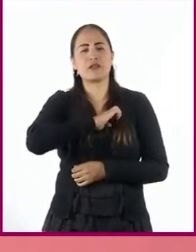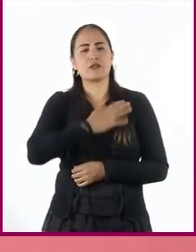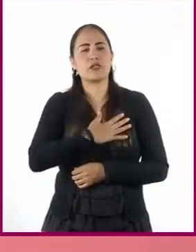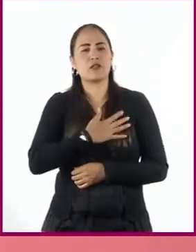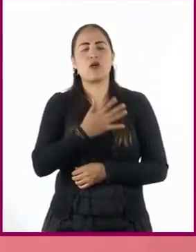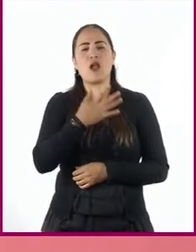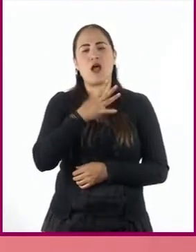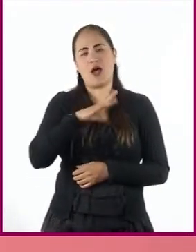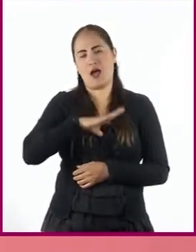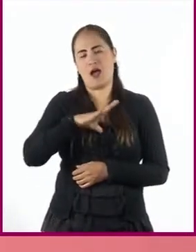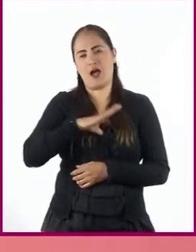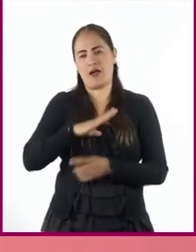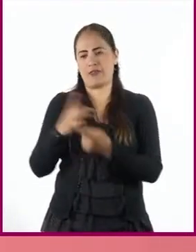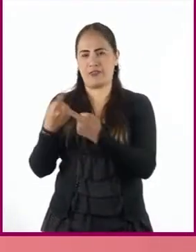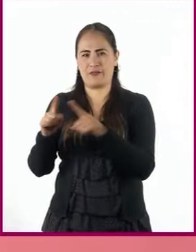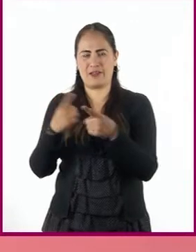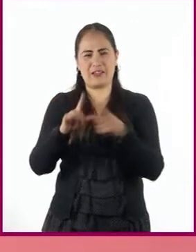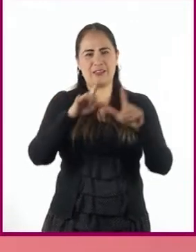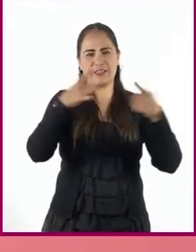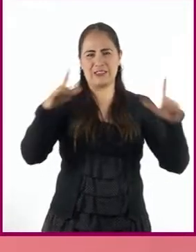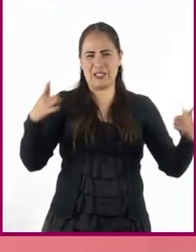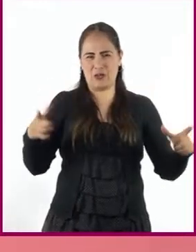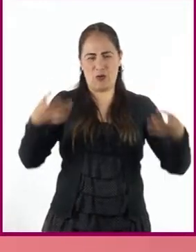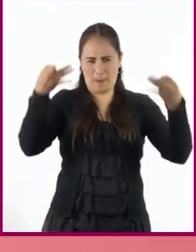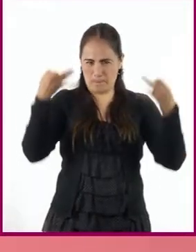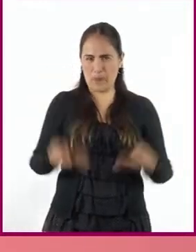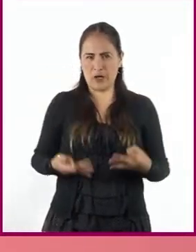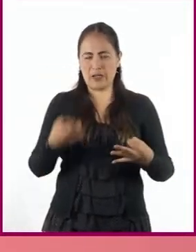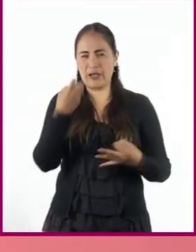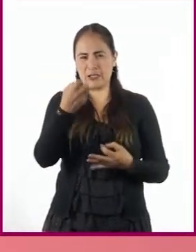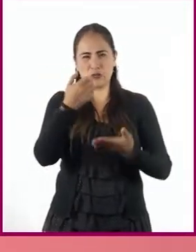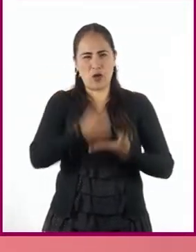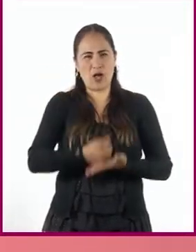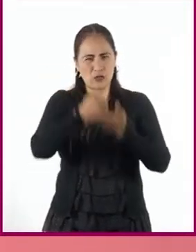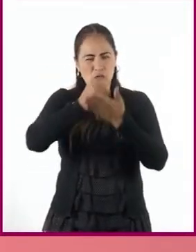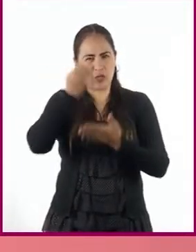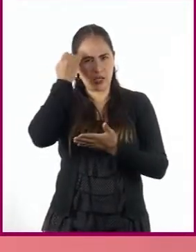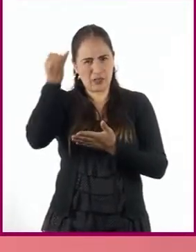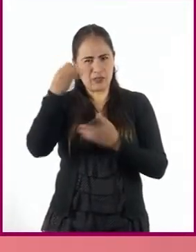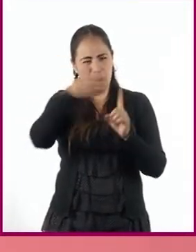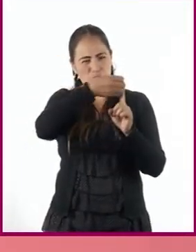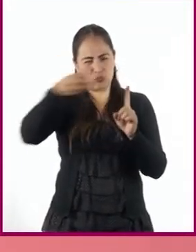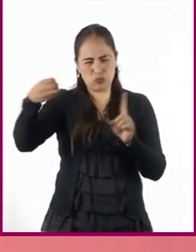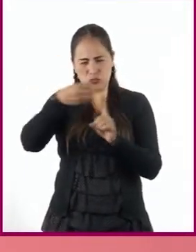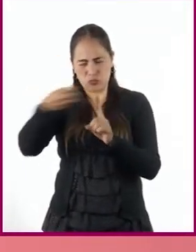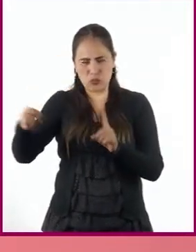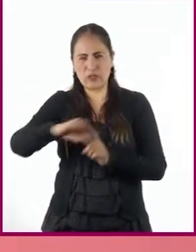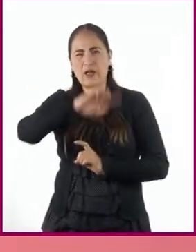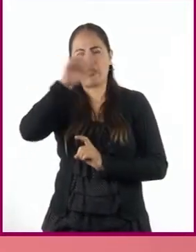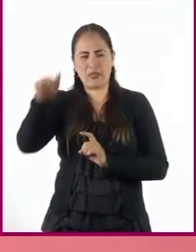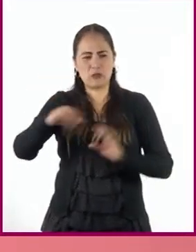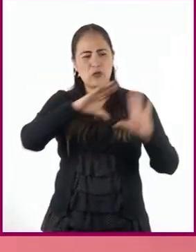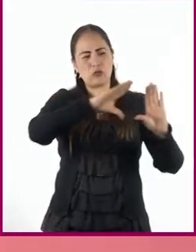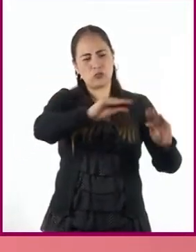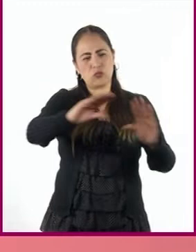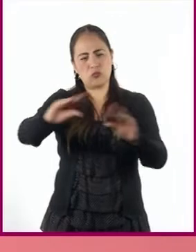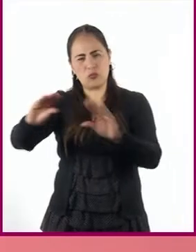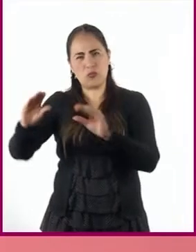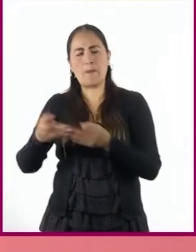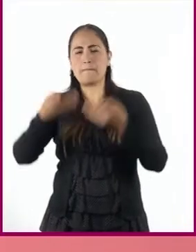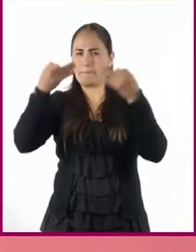diversas expresiones del lenguaje formal que nos ayudan a ordenar las ideas y a transmitirlas correctamente.